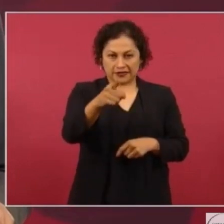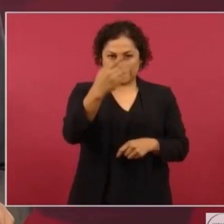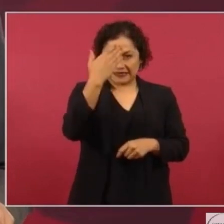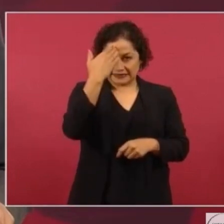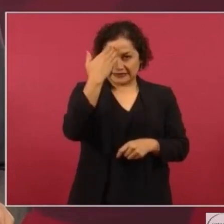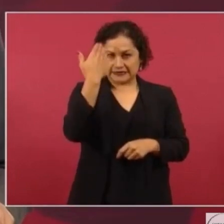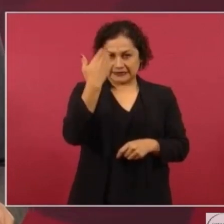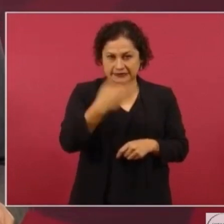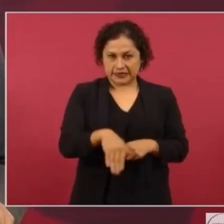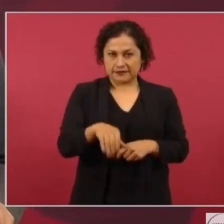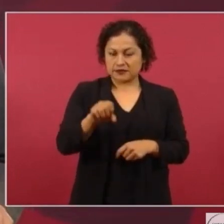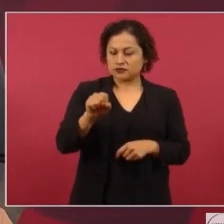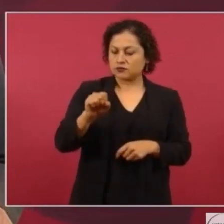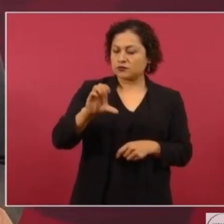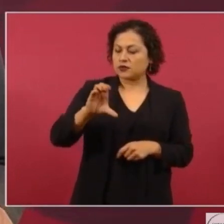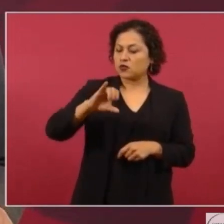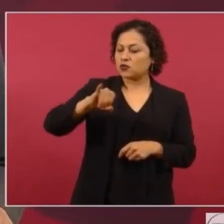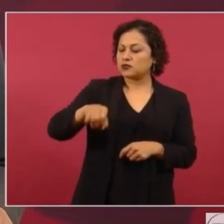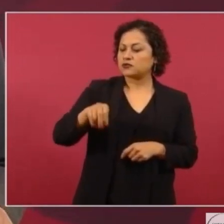Suprema Corte de Justicia.